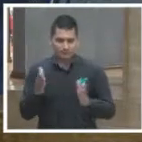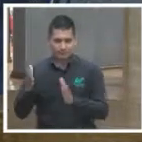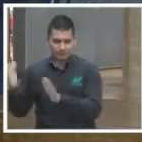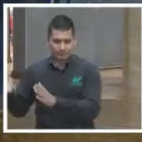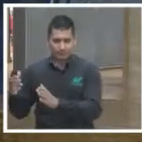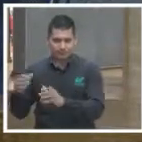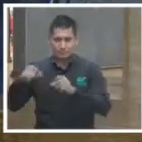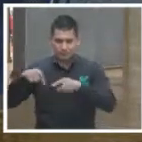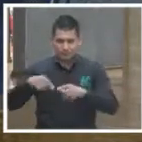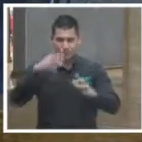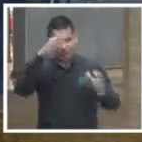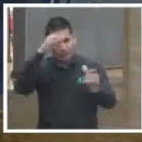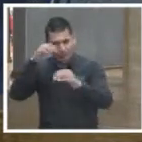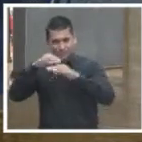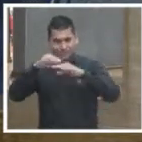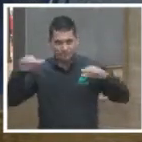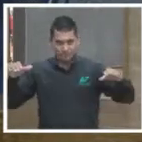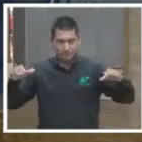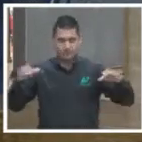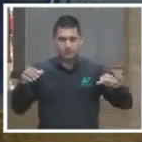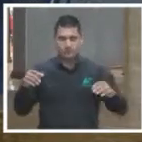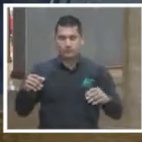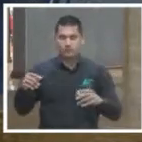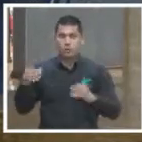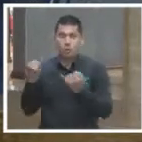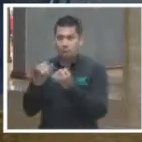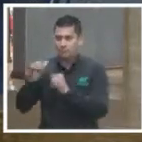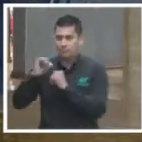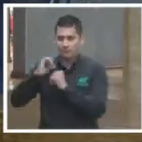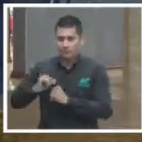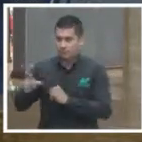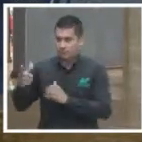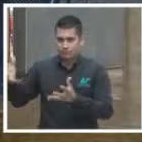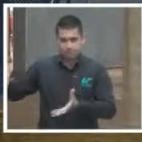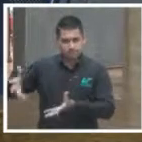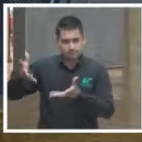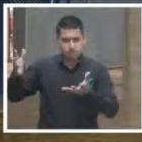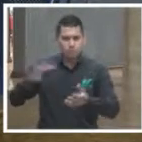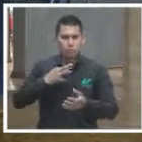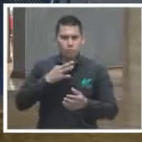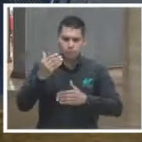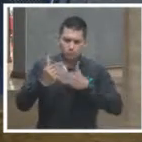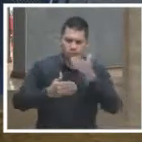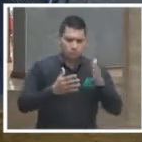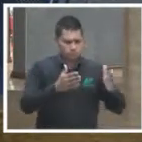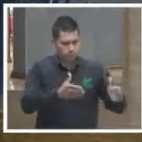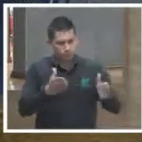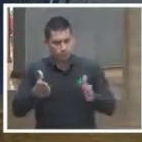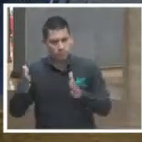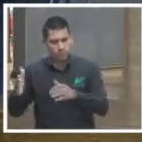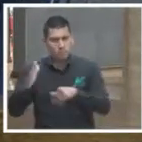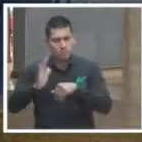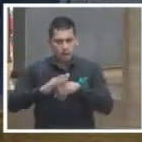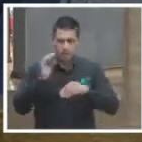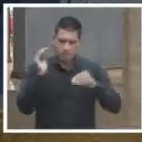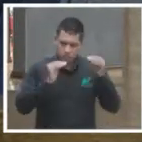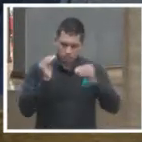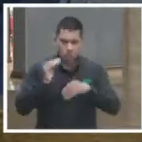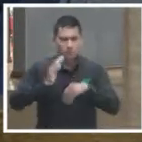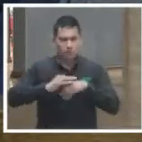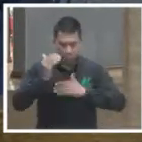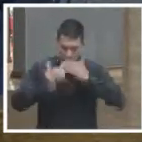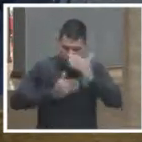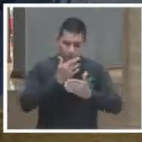desde luego por las propias autoridades, puede enriquecer el proceso jurisdiccional, como ya lo decía, seguramente esto habría que